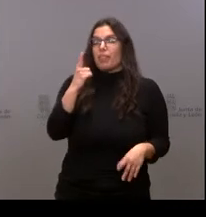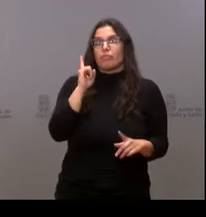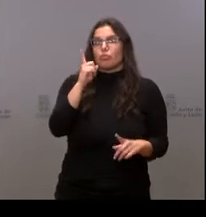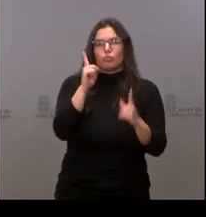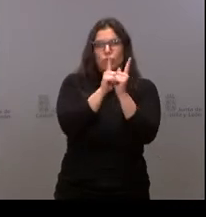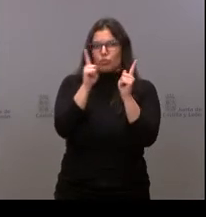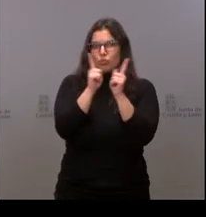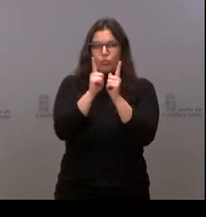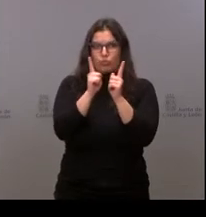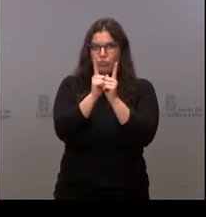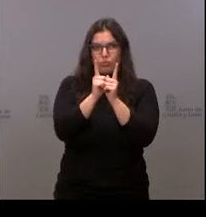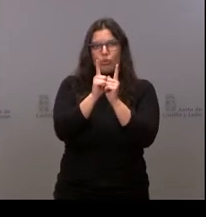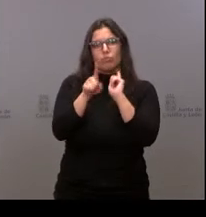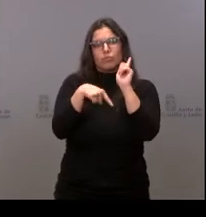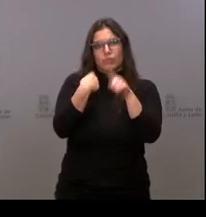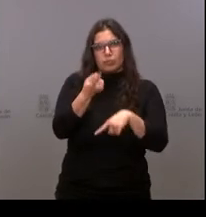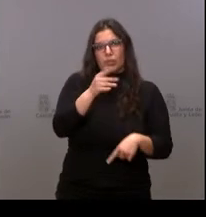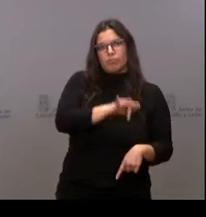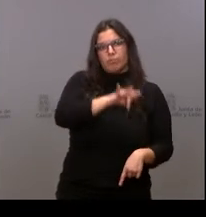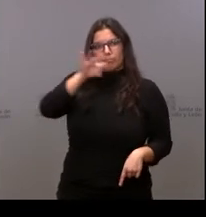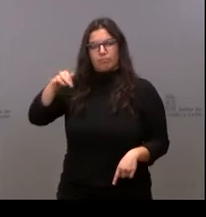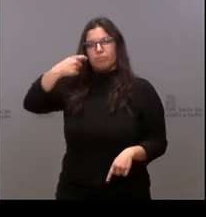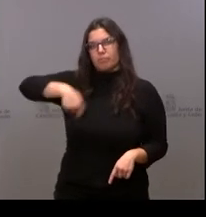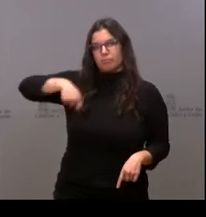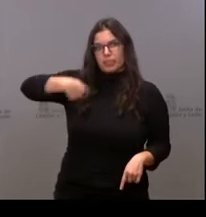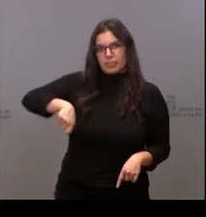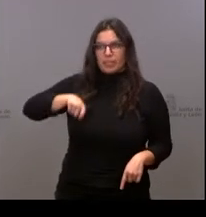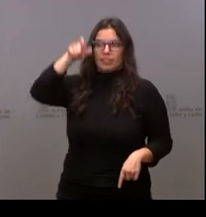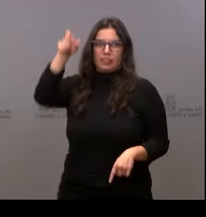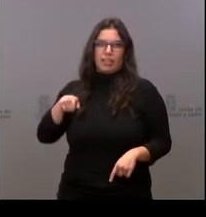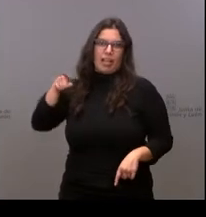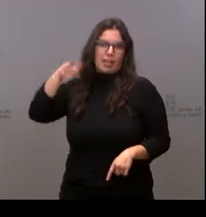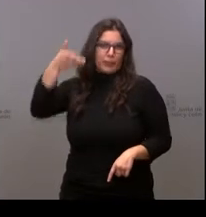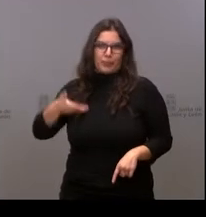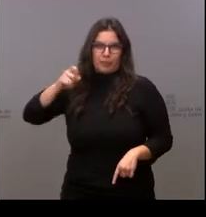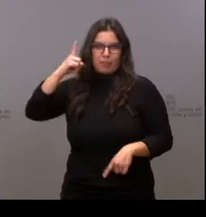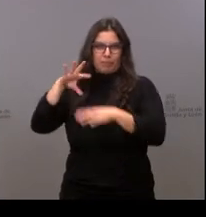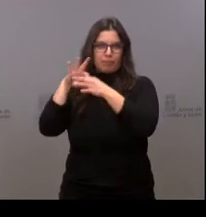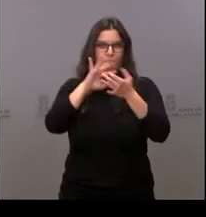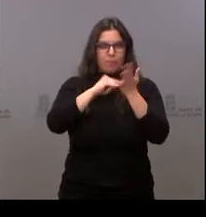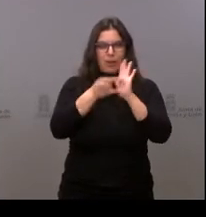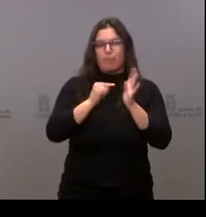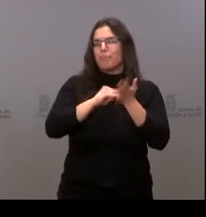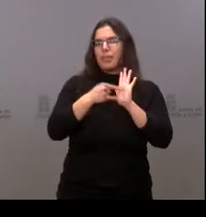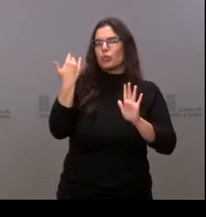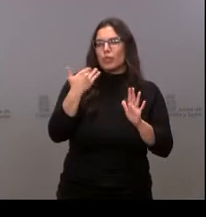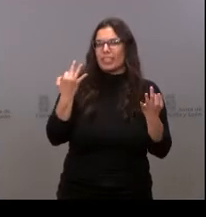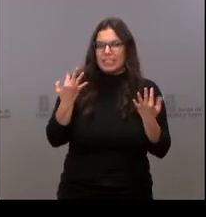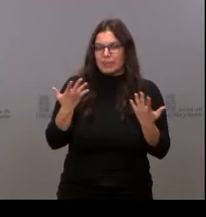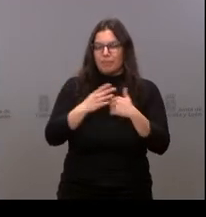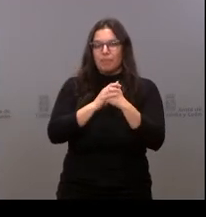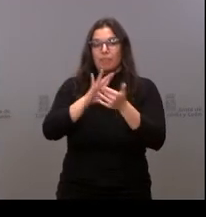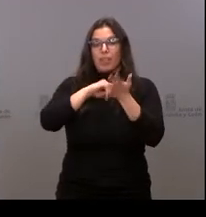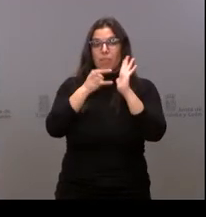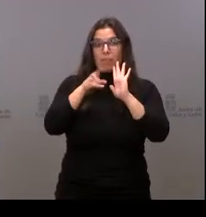muy breves antes de dar la palabra a nuestro presidente, que es el alma mater de este plan. ¿En qué consistió el Plan Soria? El Plan Soria es un plan